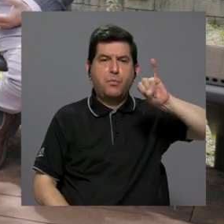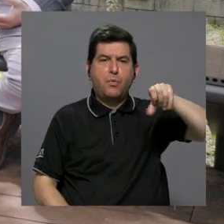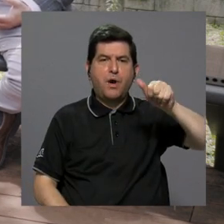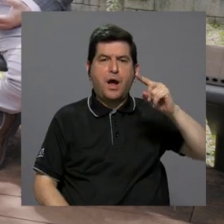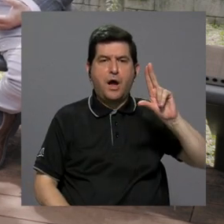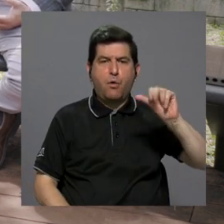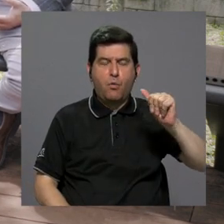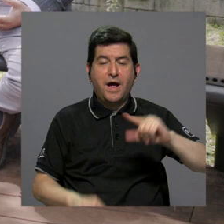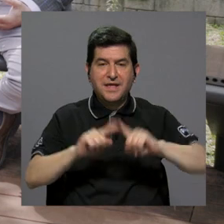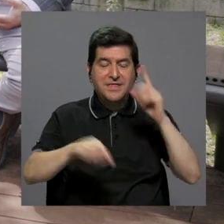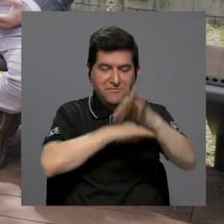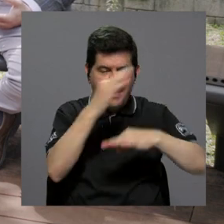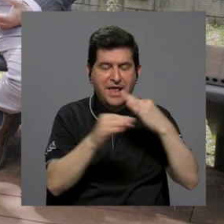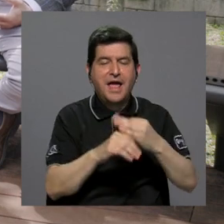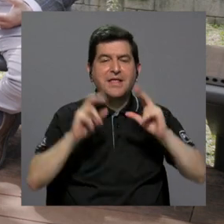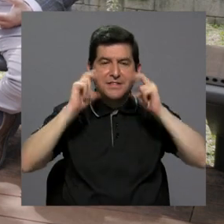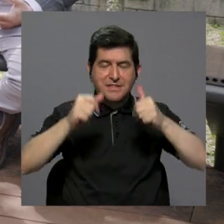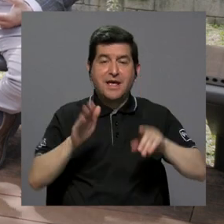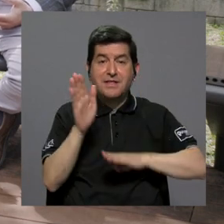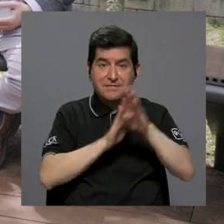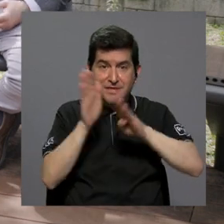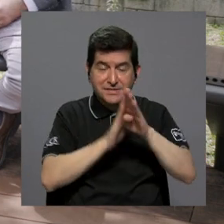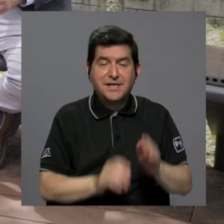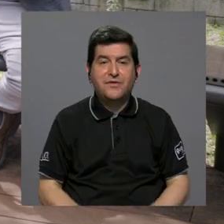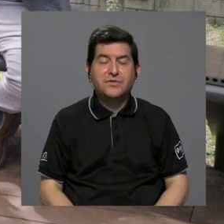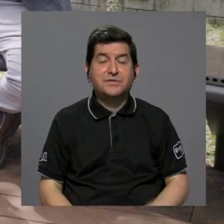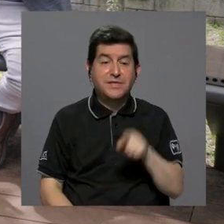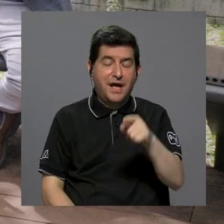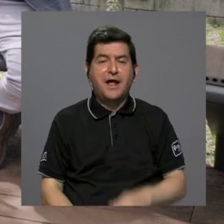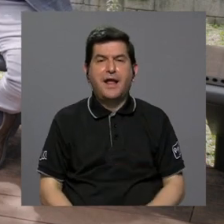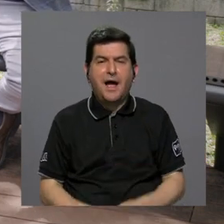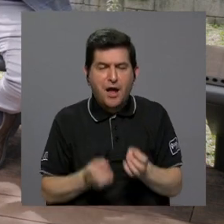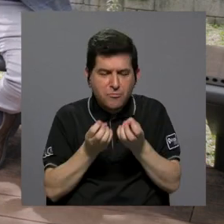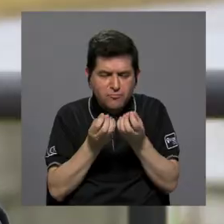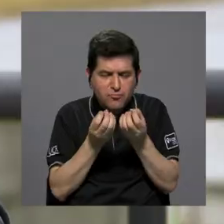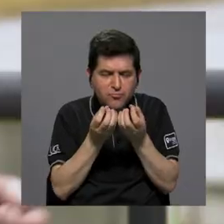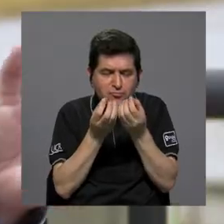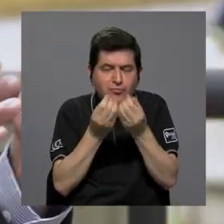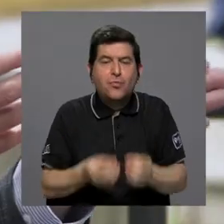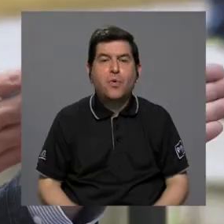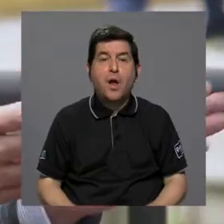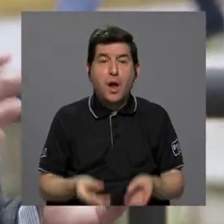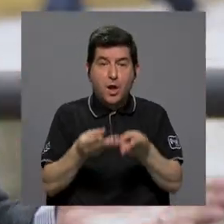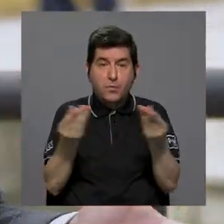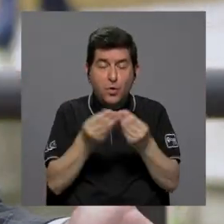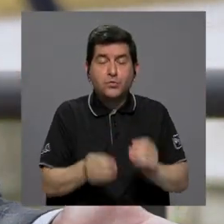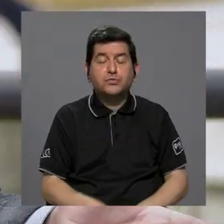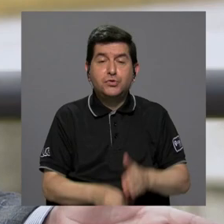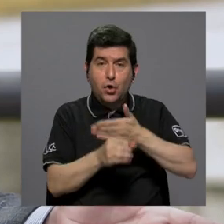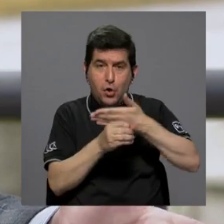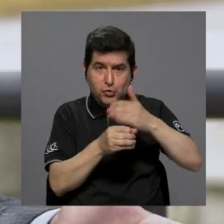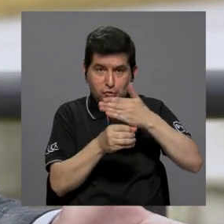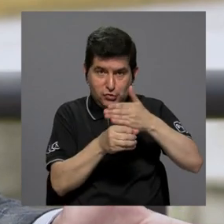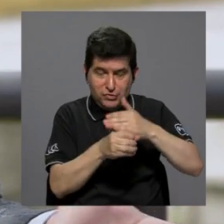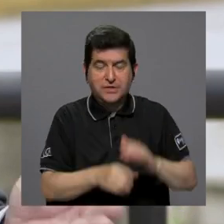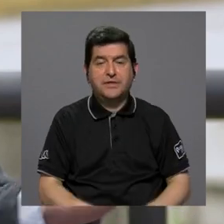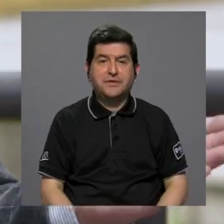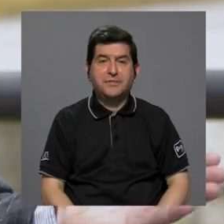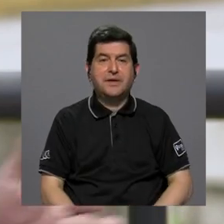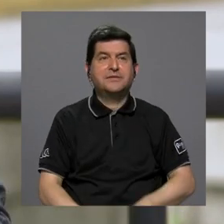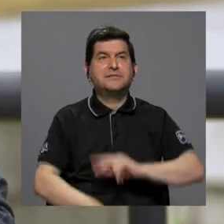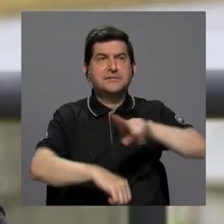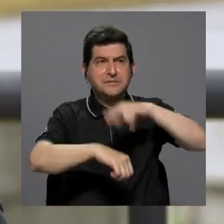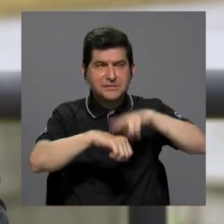y otros tipos de maíz para desarrollar malta para producción de cervezas orgánicas